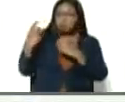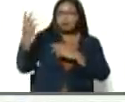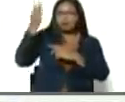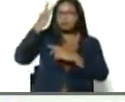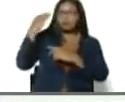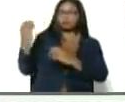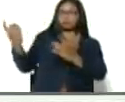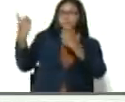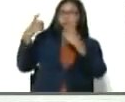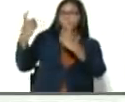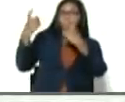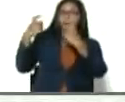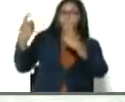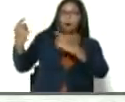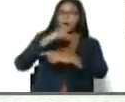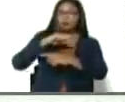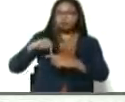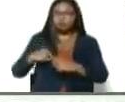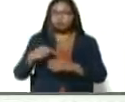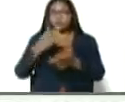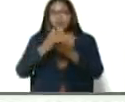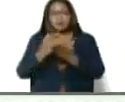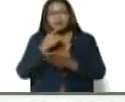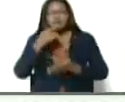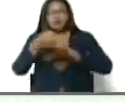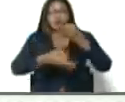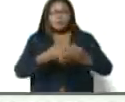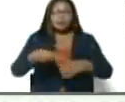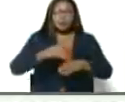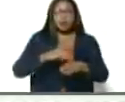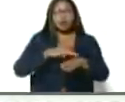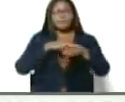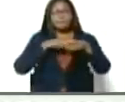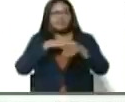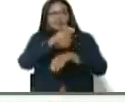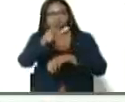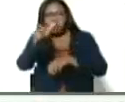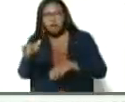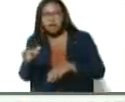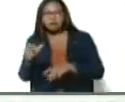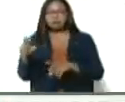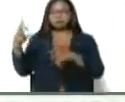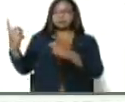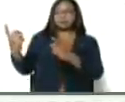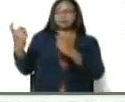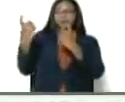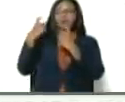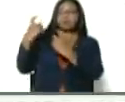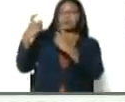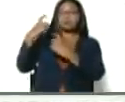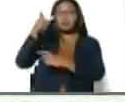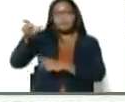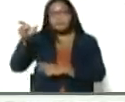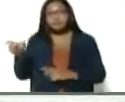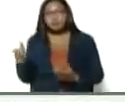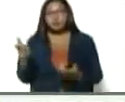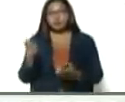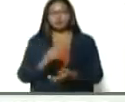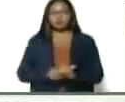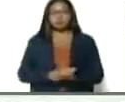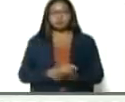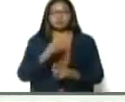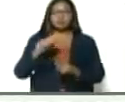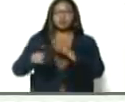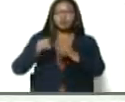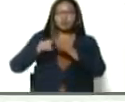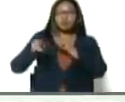Siempre lo digo a los ministros y a las ministras. Aprendamos a escuchar la crítica. Inclusive la